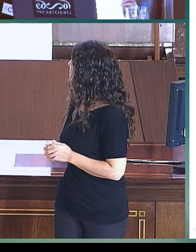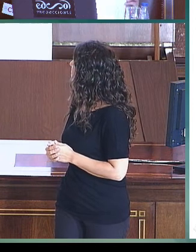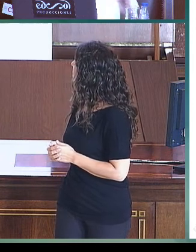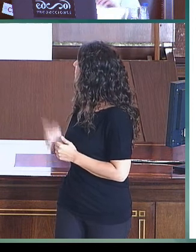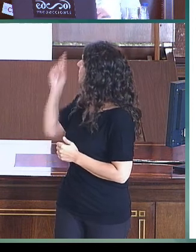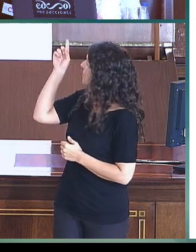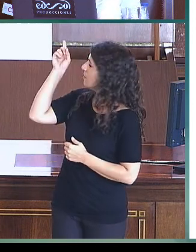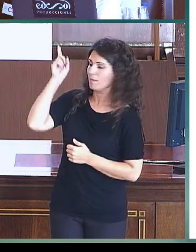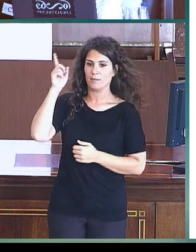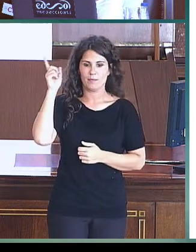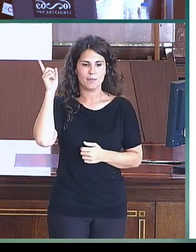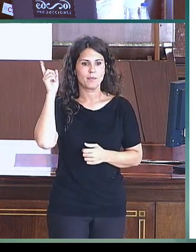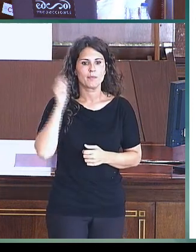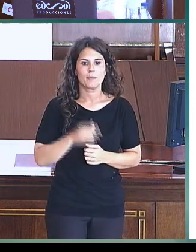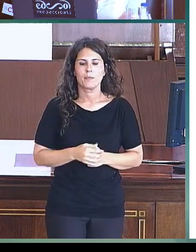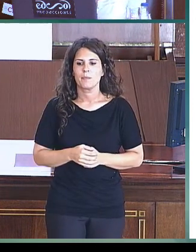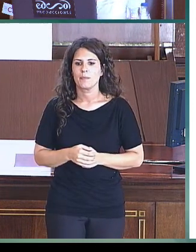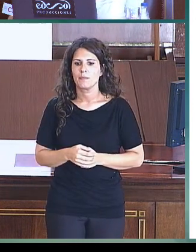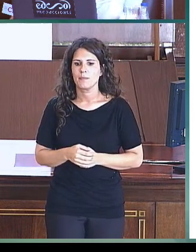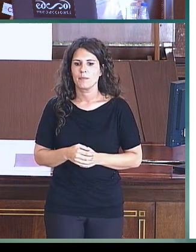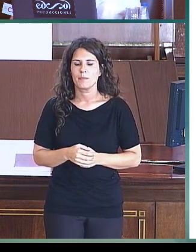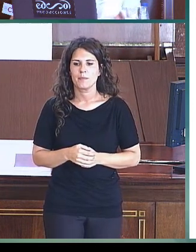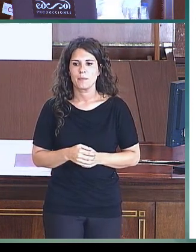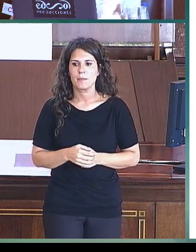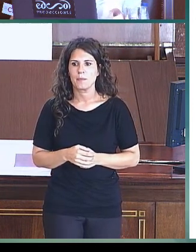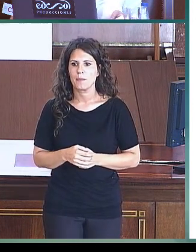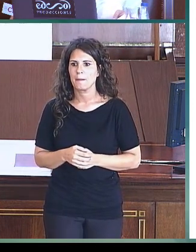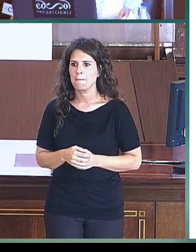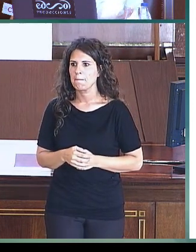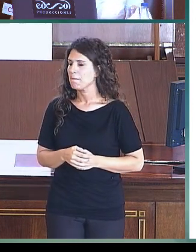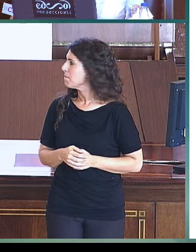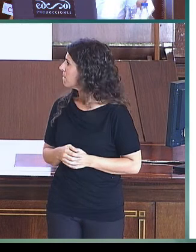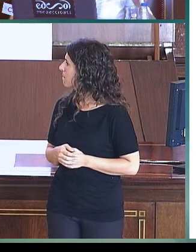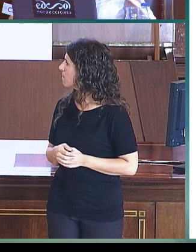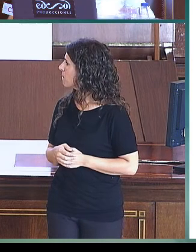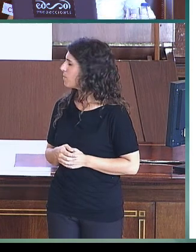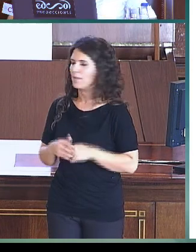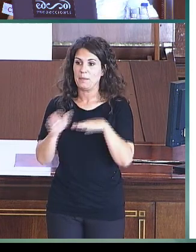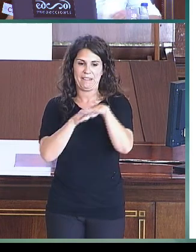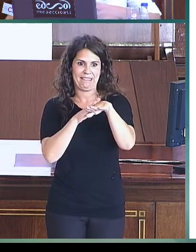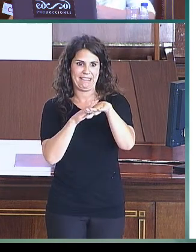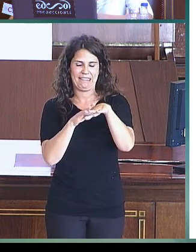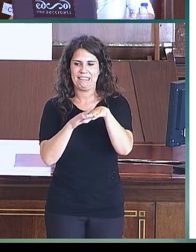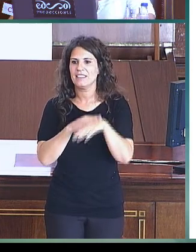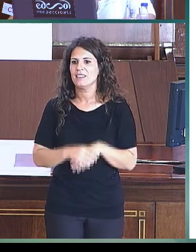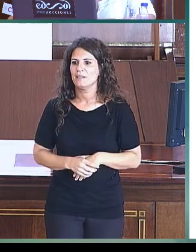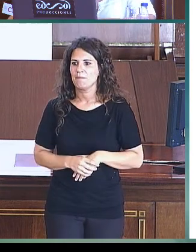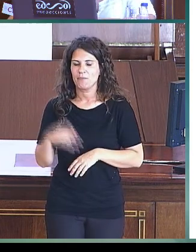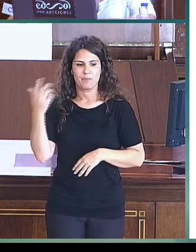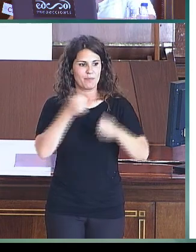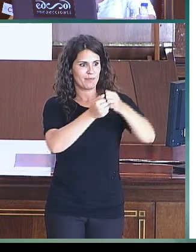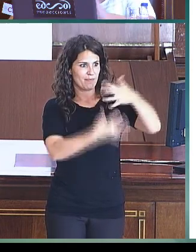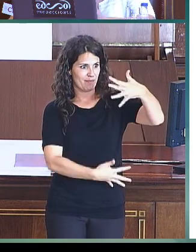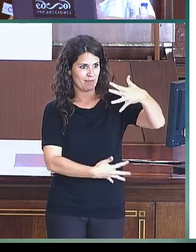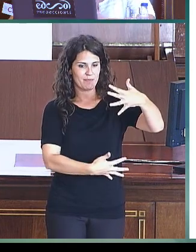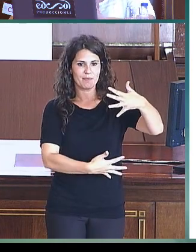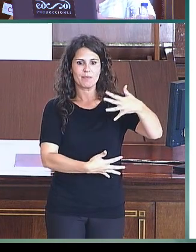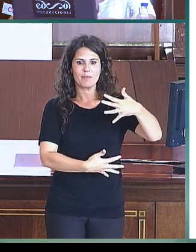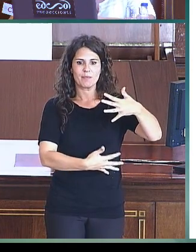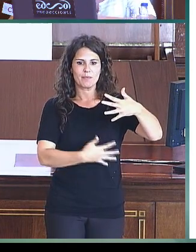evaluamos